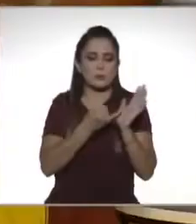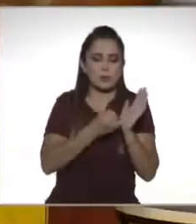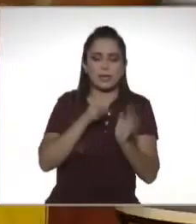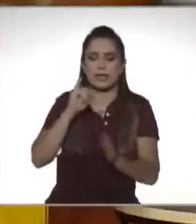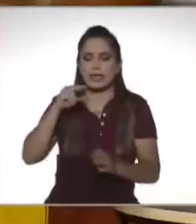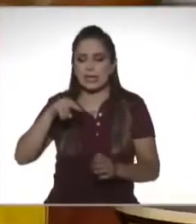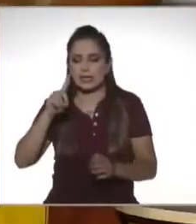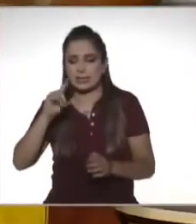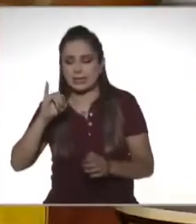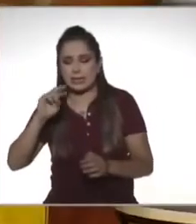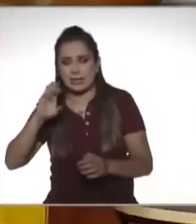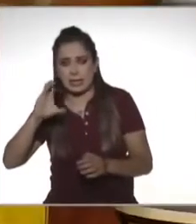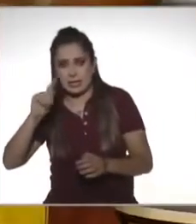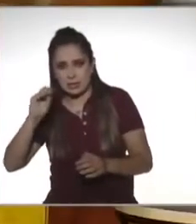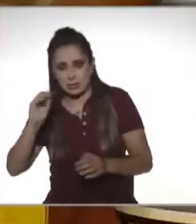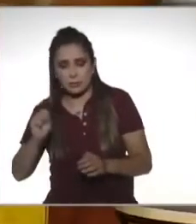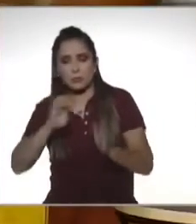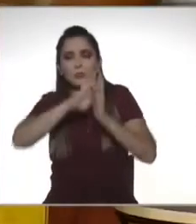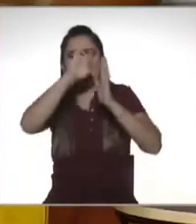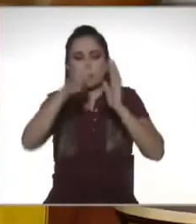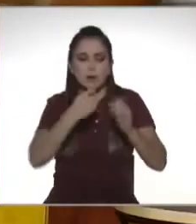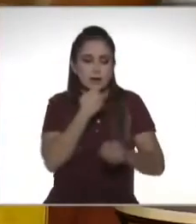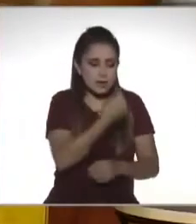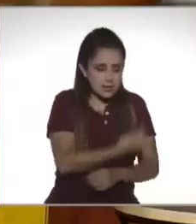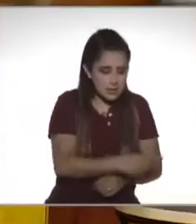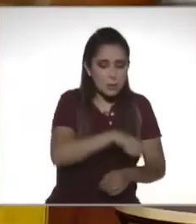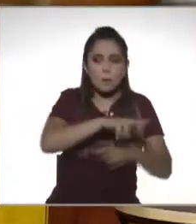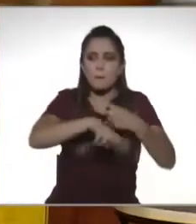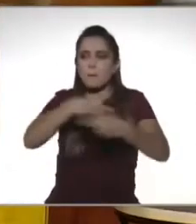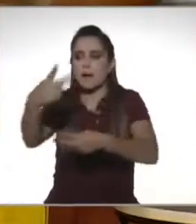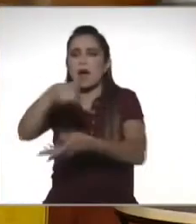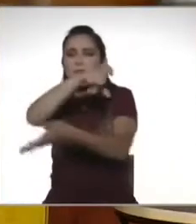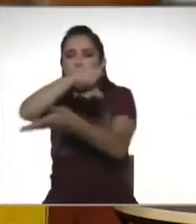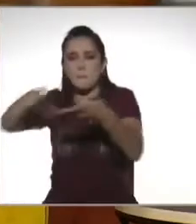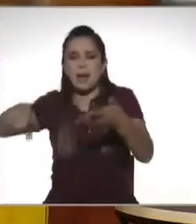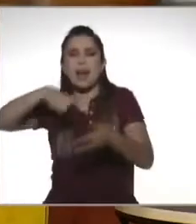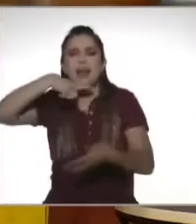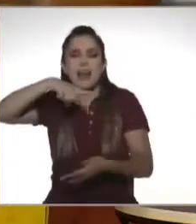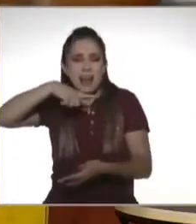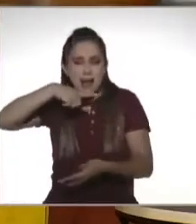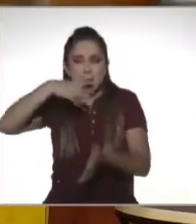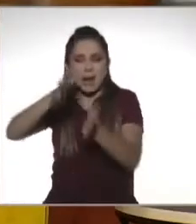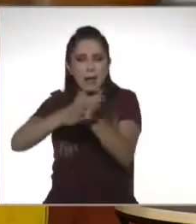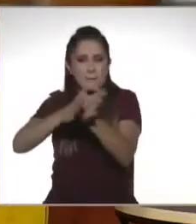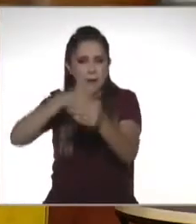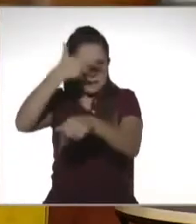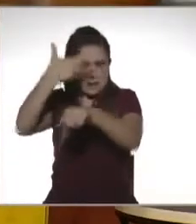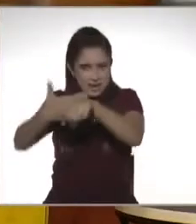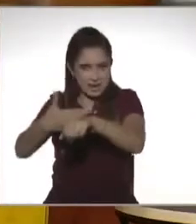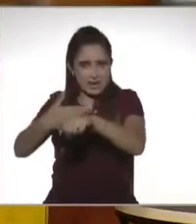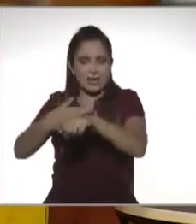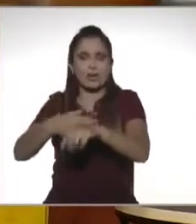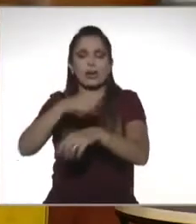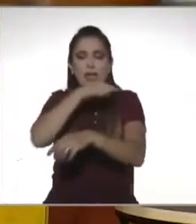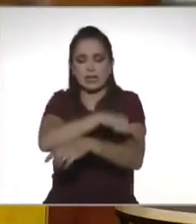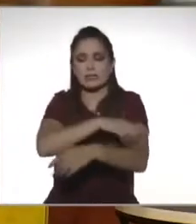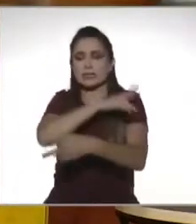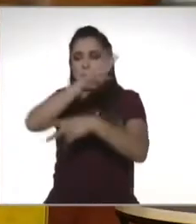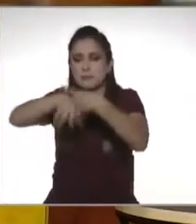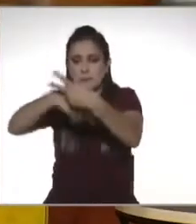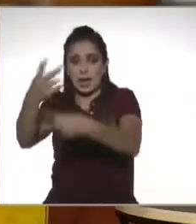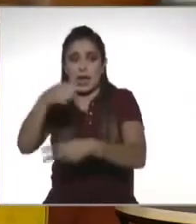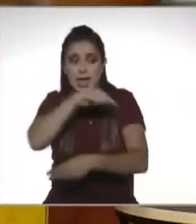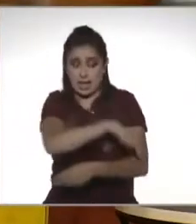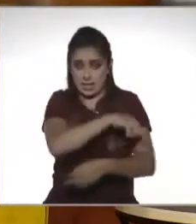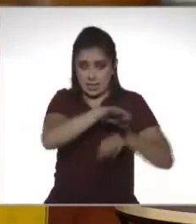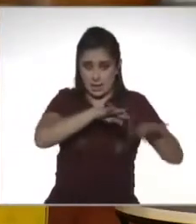desde por ejemplo el niño que va a comprar un lápiz a la papelería porque está en jardín de niños pues claro el dinero no lo